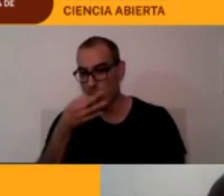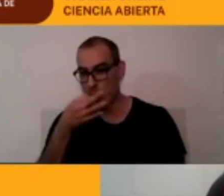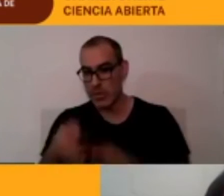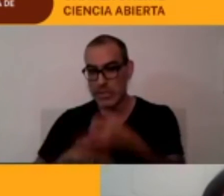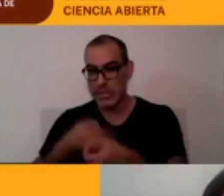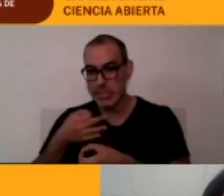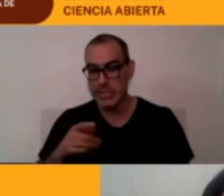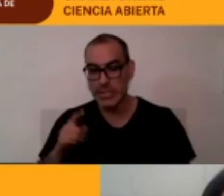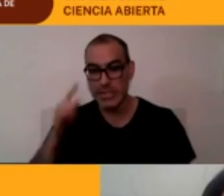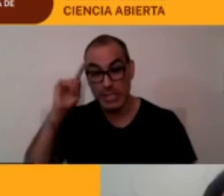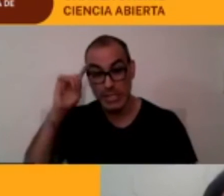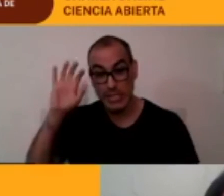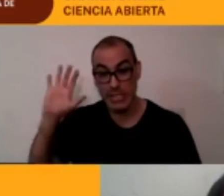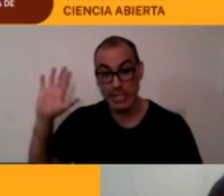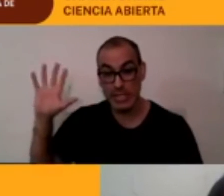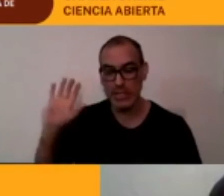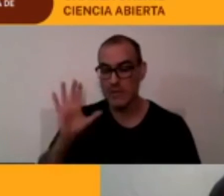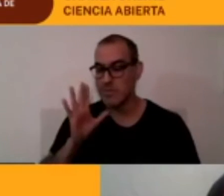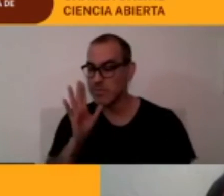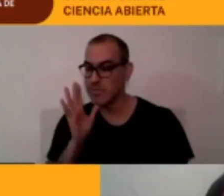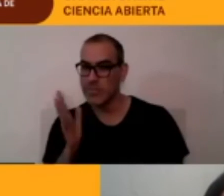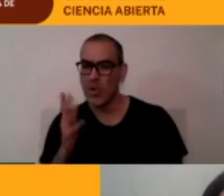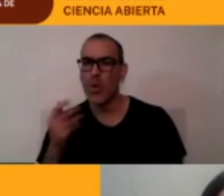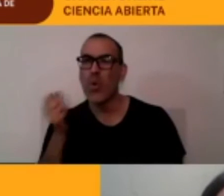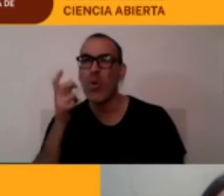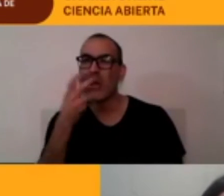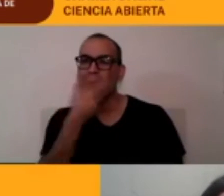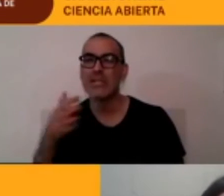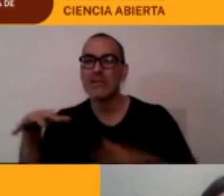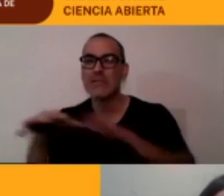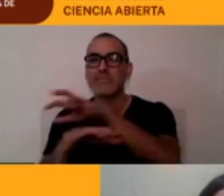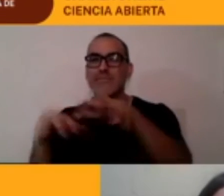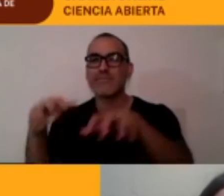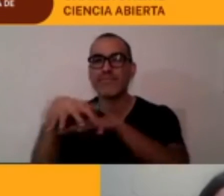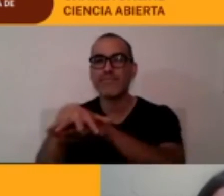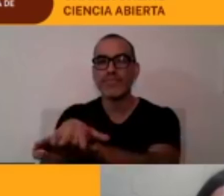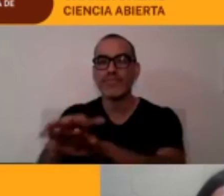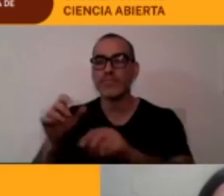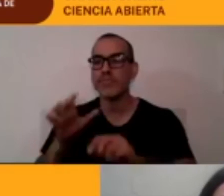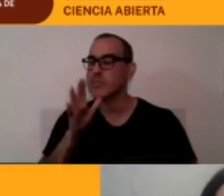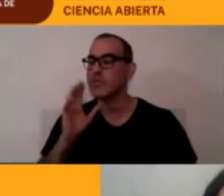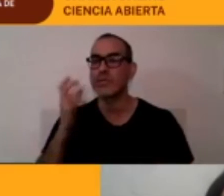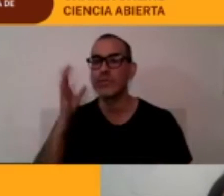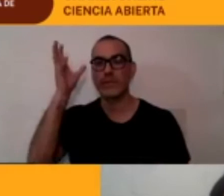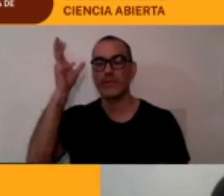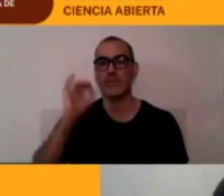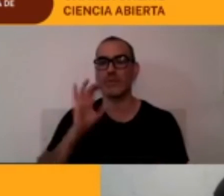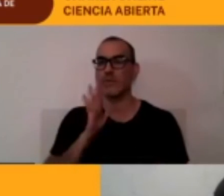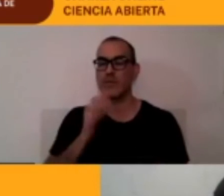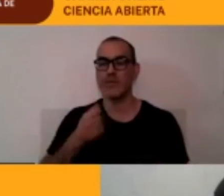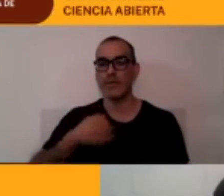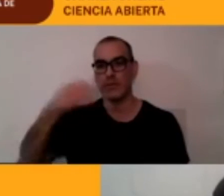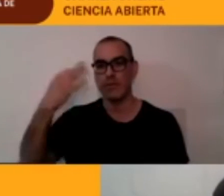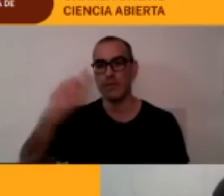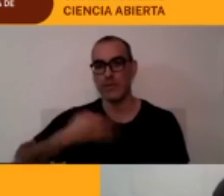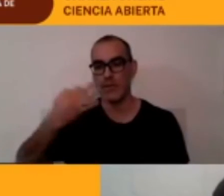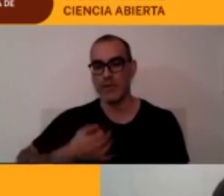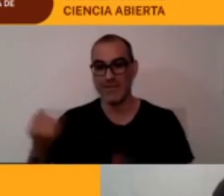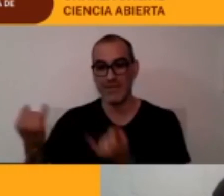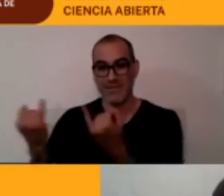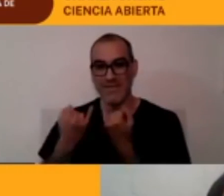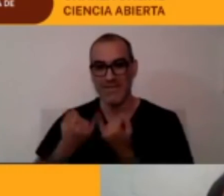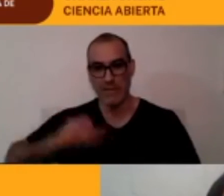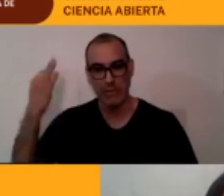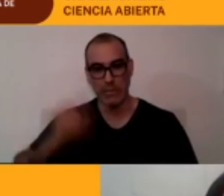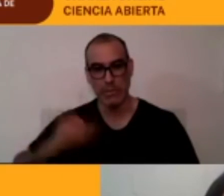idioma o de qué mezcla de idiomas hablan ellos porque no no tengo información fidedigna para